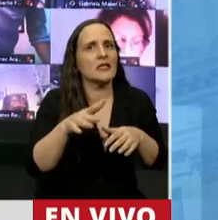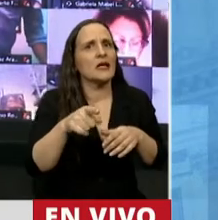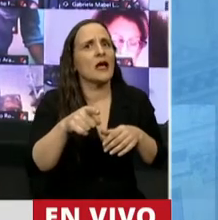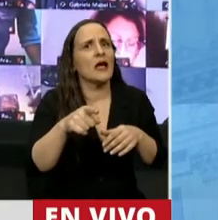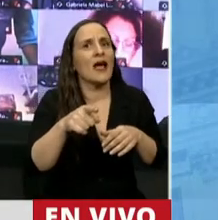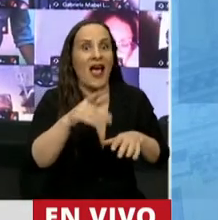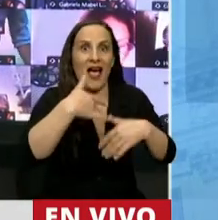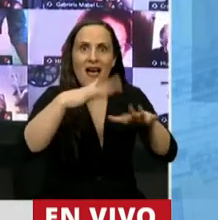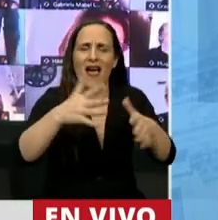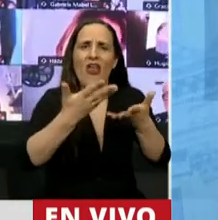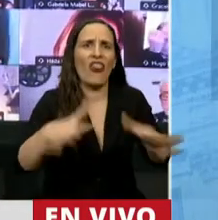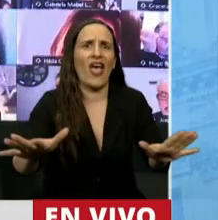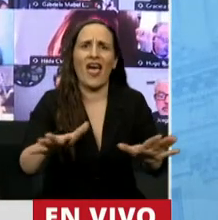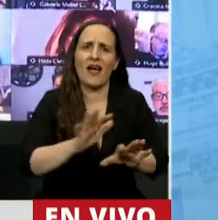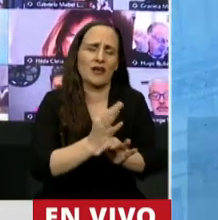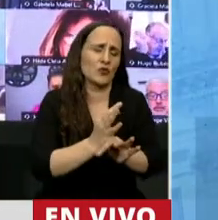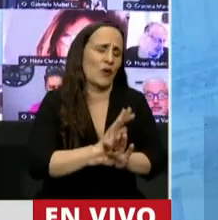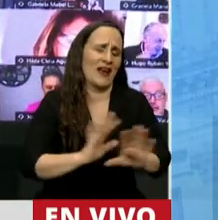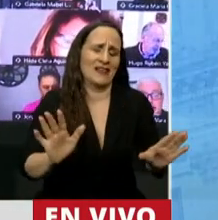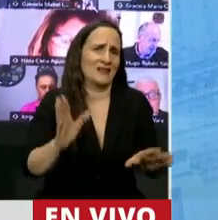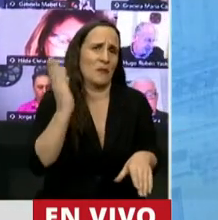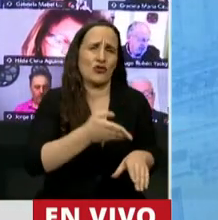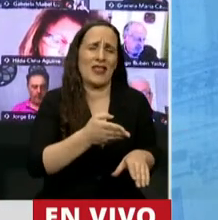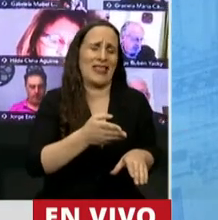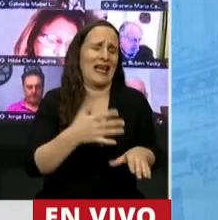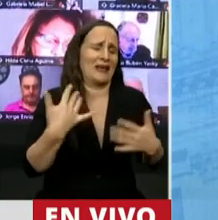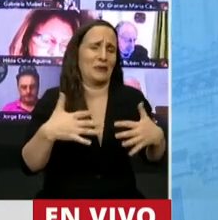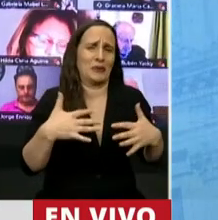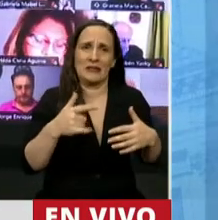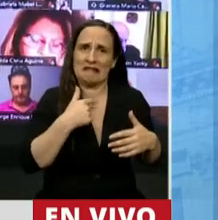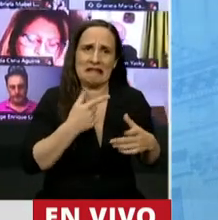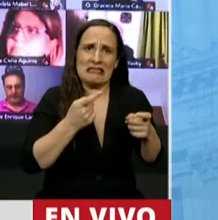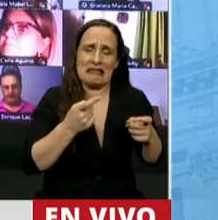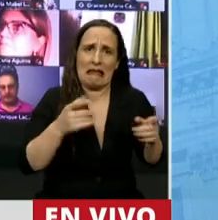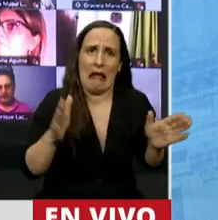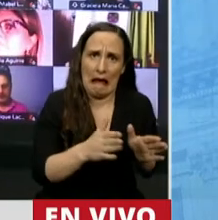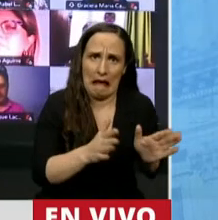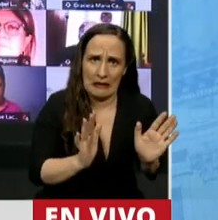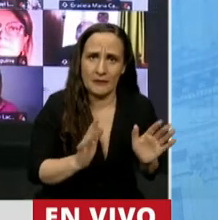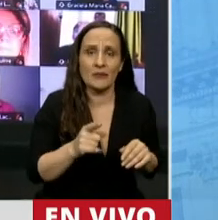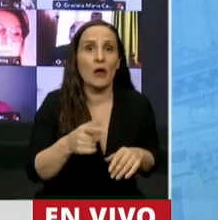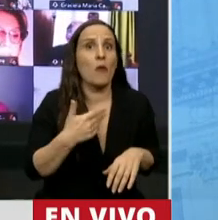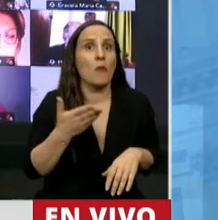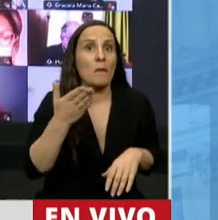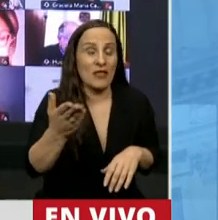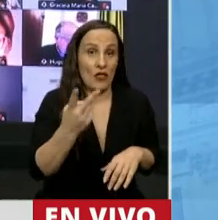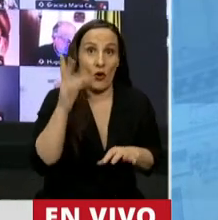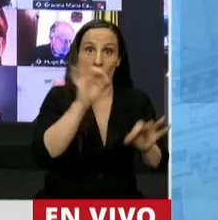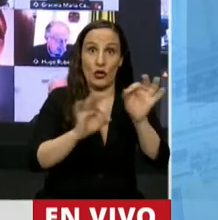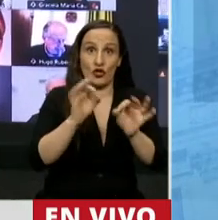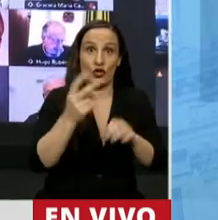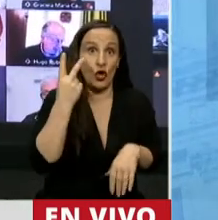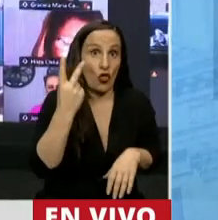deserción que hoy se padece. Estos dos proyectos pido tratamiento conforme lo que